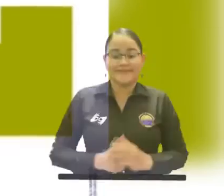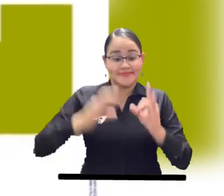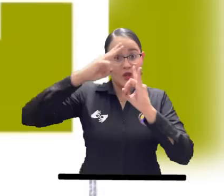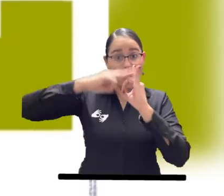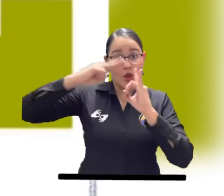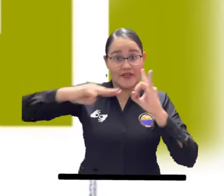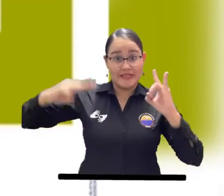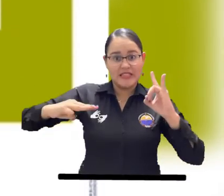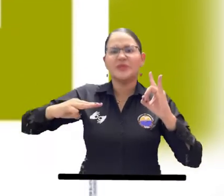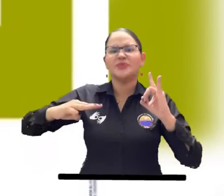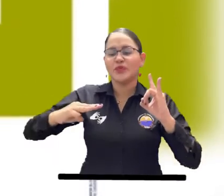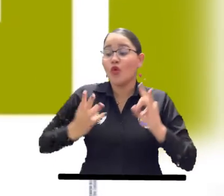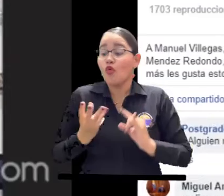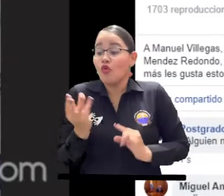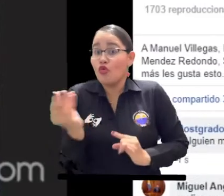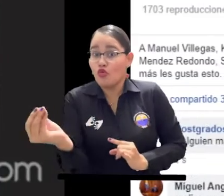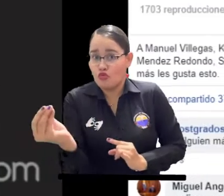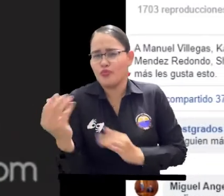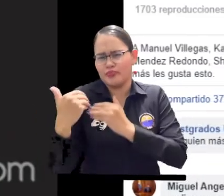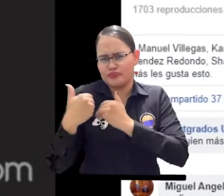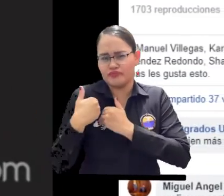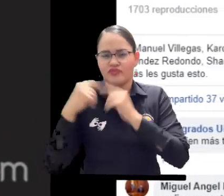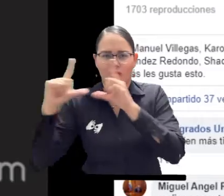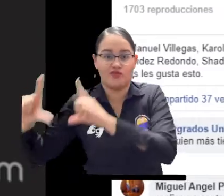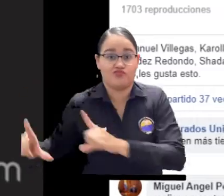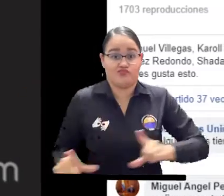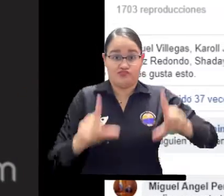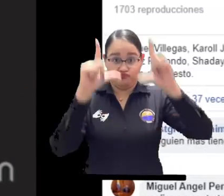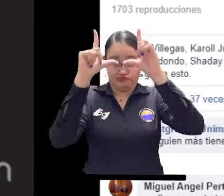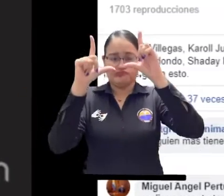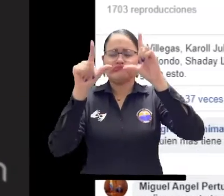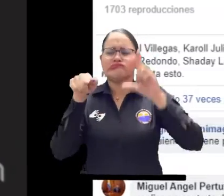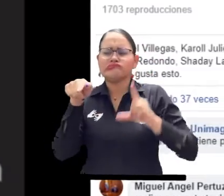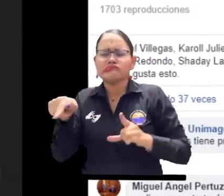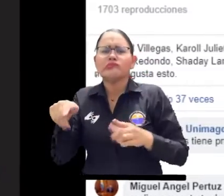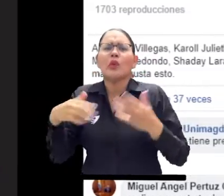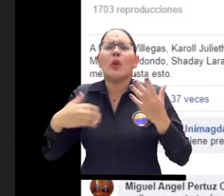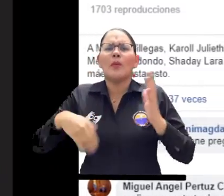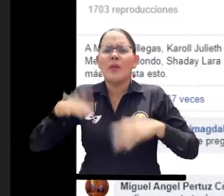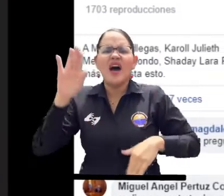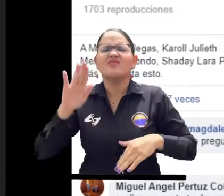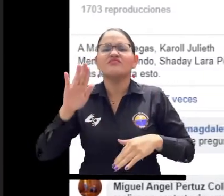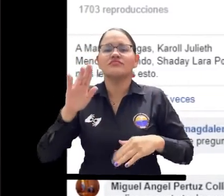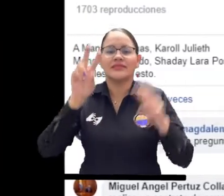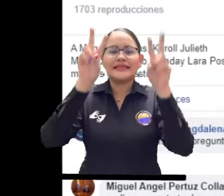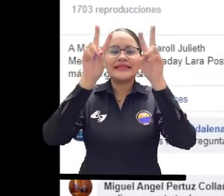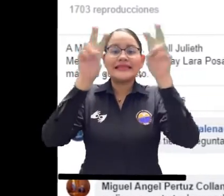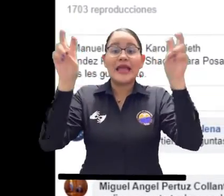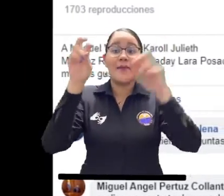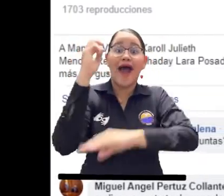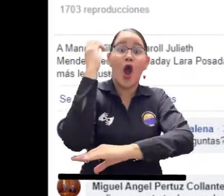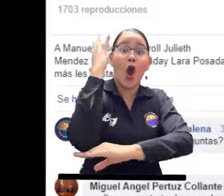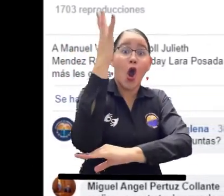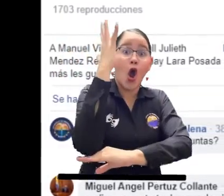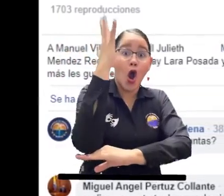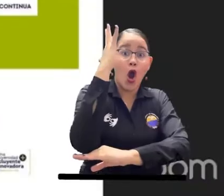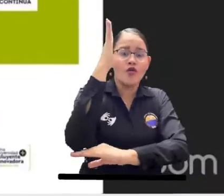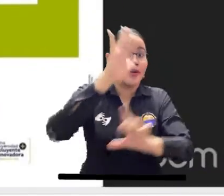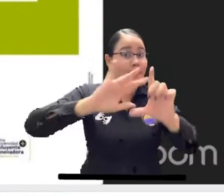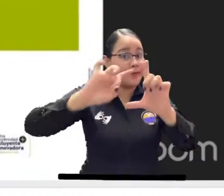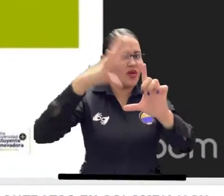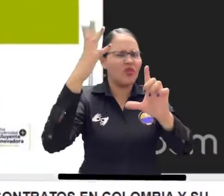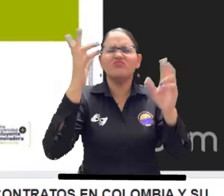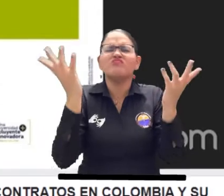esta casa de estudios superiores mediante el centro de posgrados y educación continua lideró la conferencia virtual denominada la